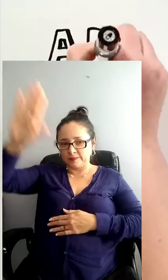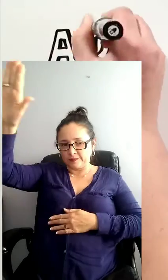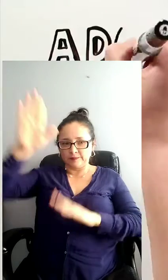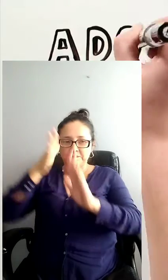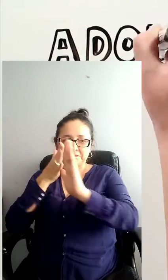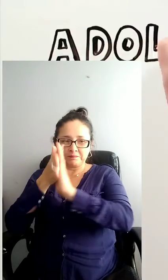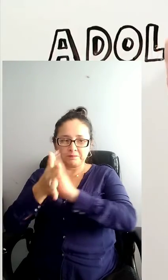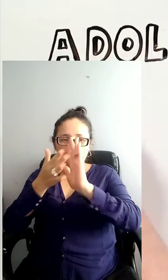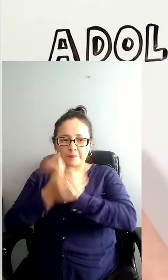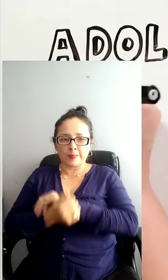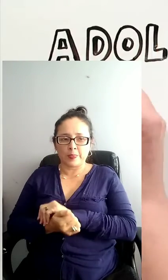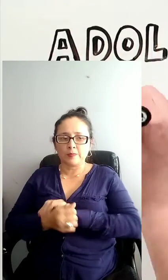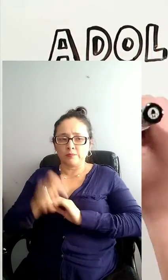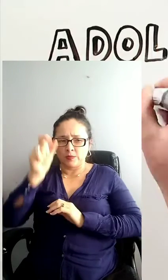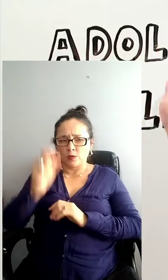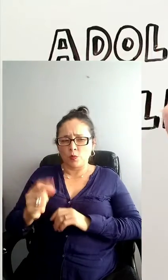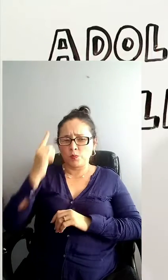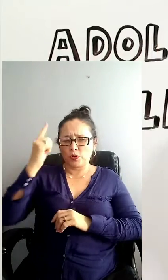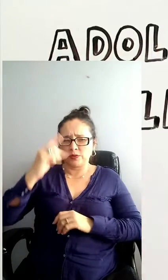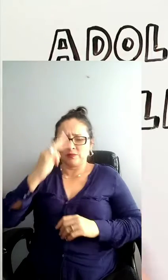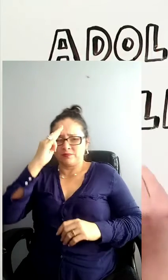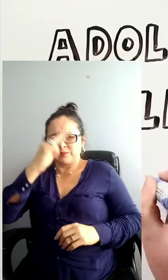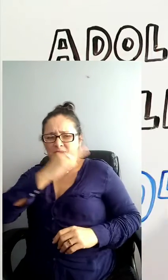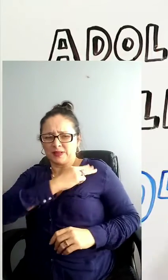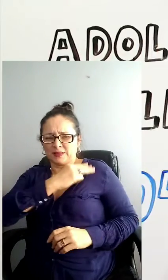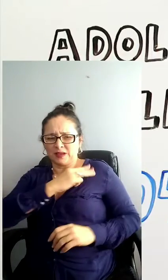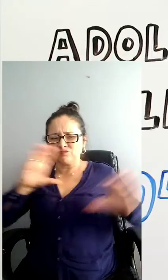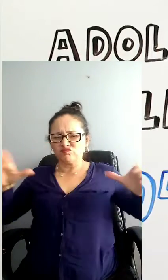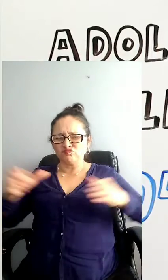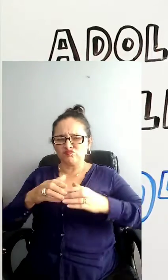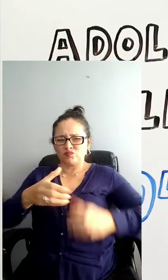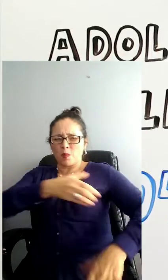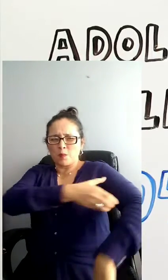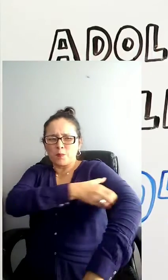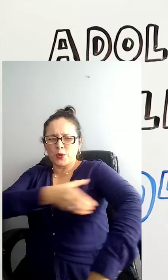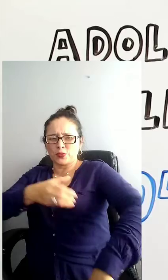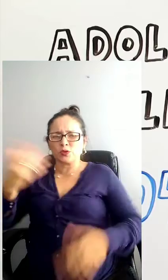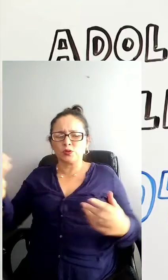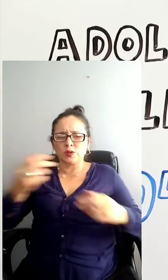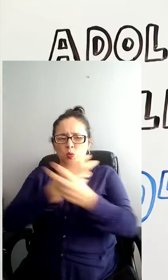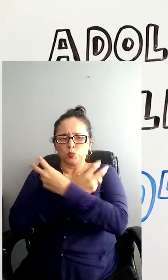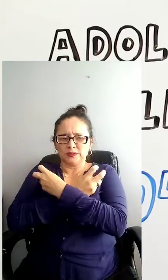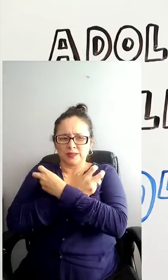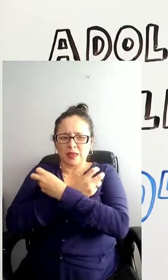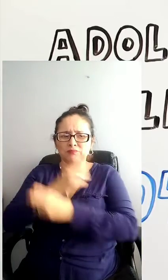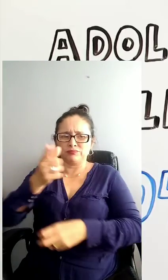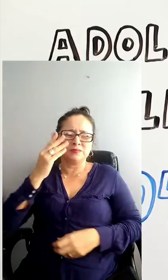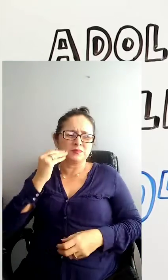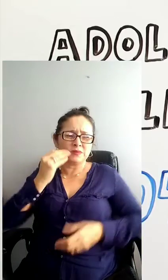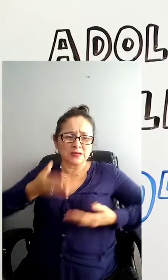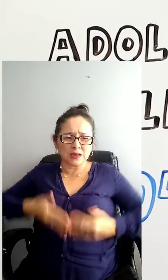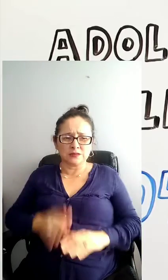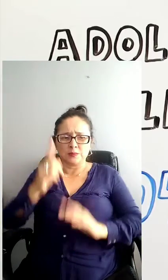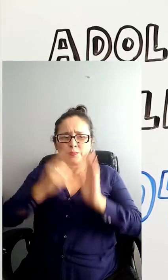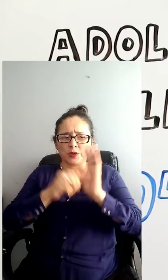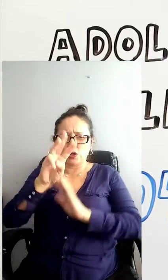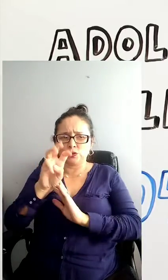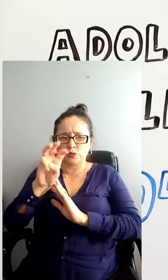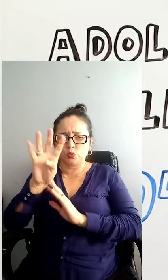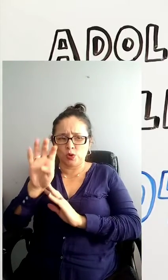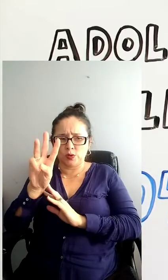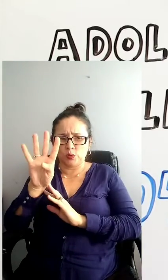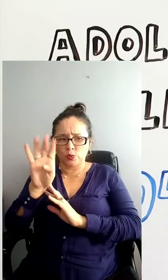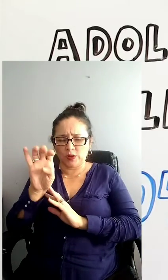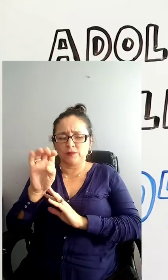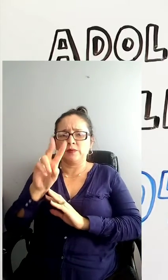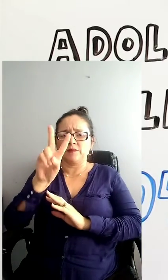Adolf Hitler fue un político militar, canciller imperial y Führer. Nació el 20 de abril de 1889 en Braunau, en el Imperio Austrohúngaro,